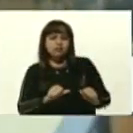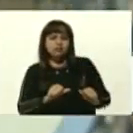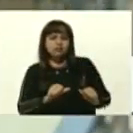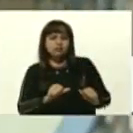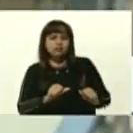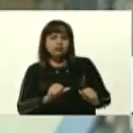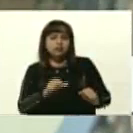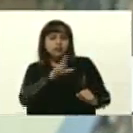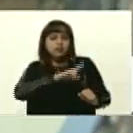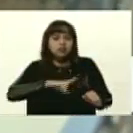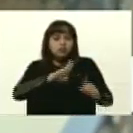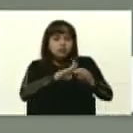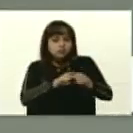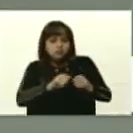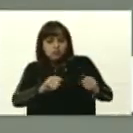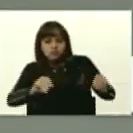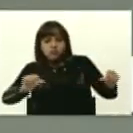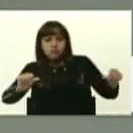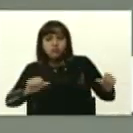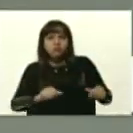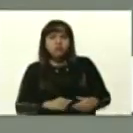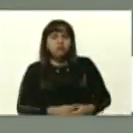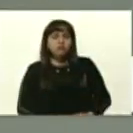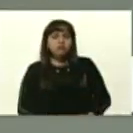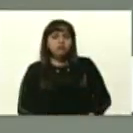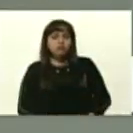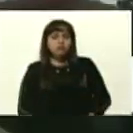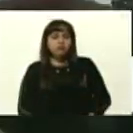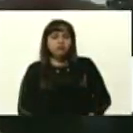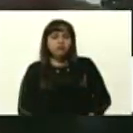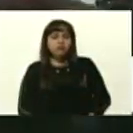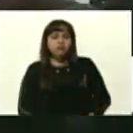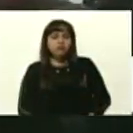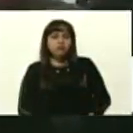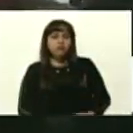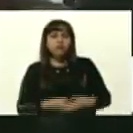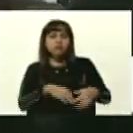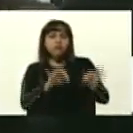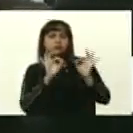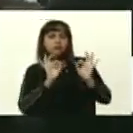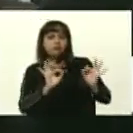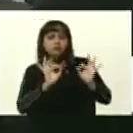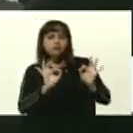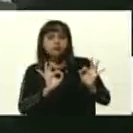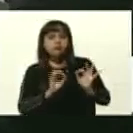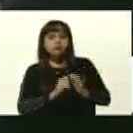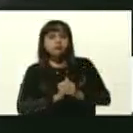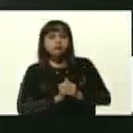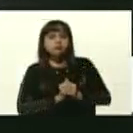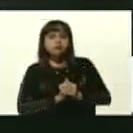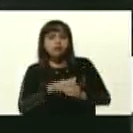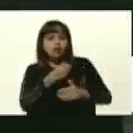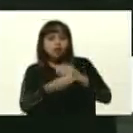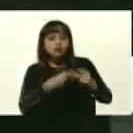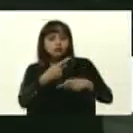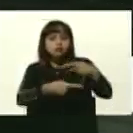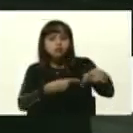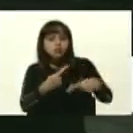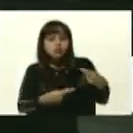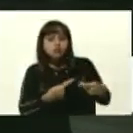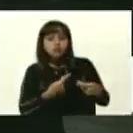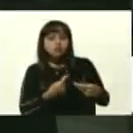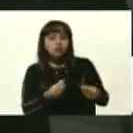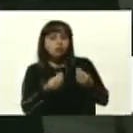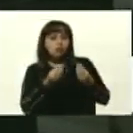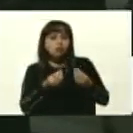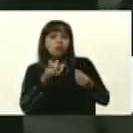aplicaciones terrenas y específicamente, además de hacer el procesamiento, tenemos